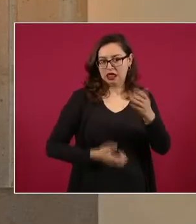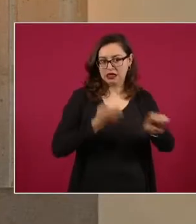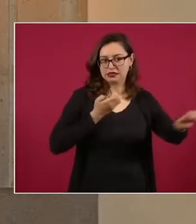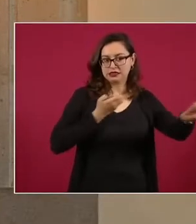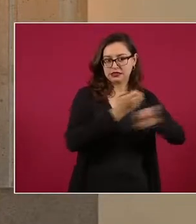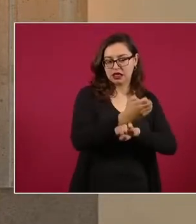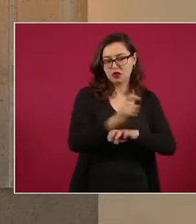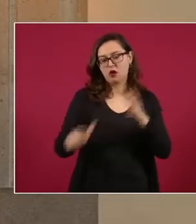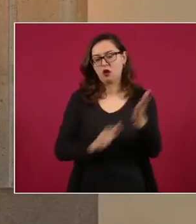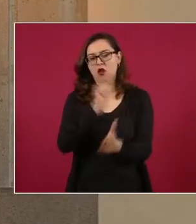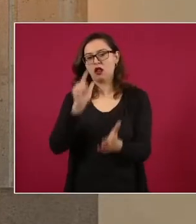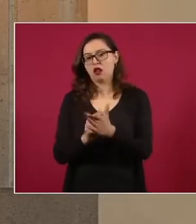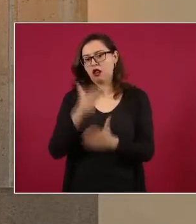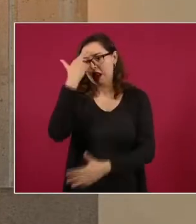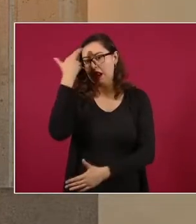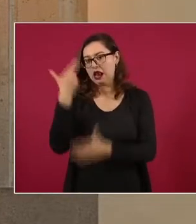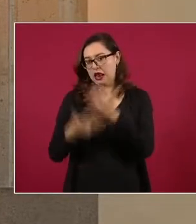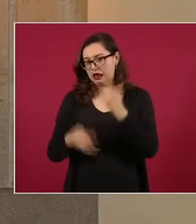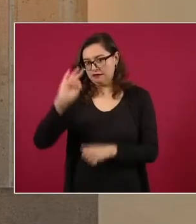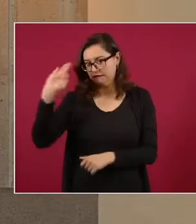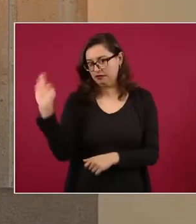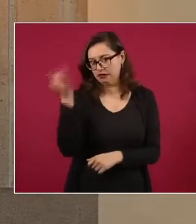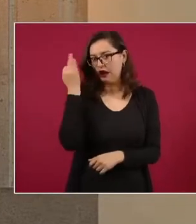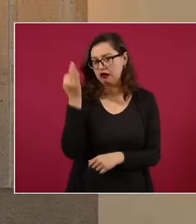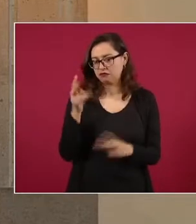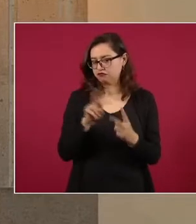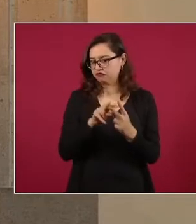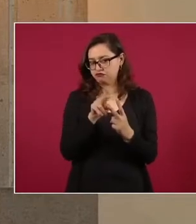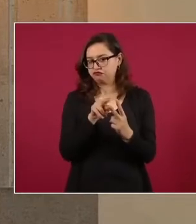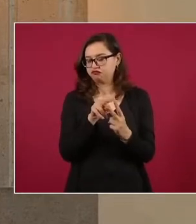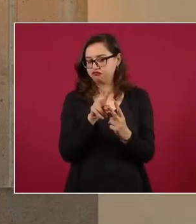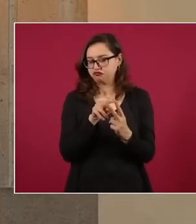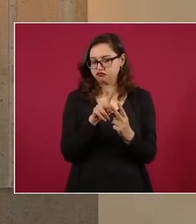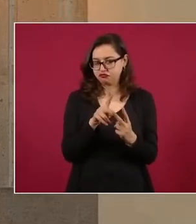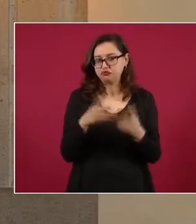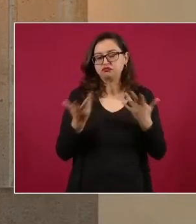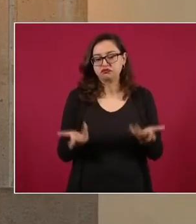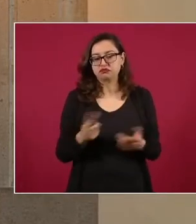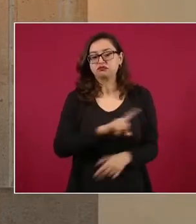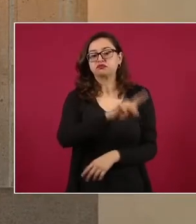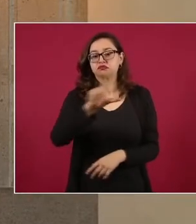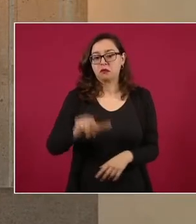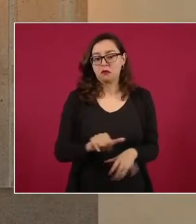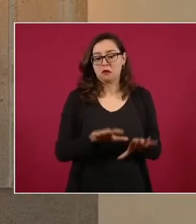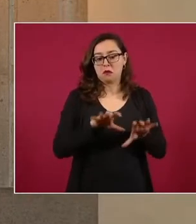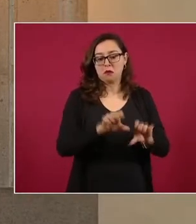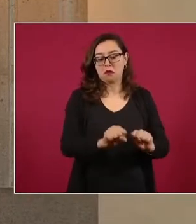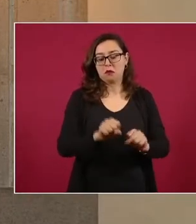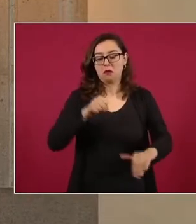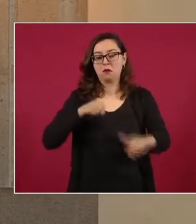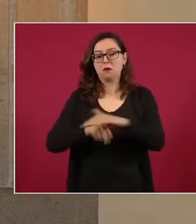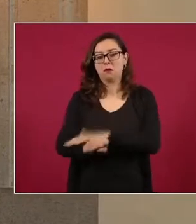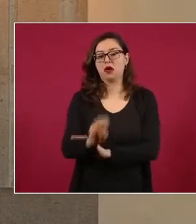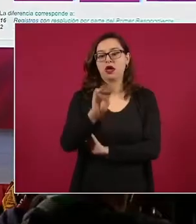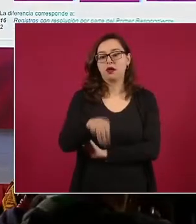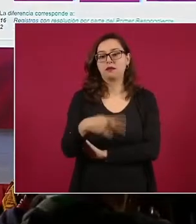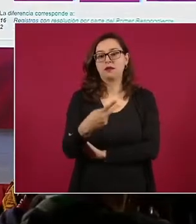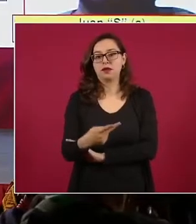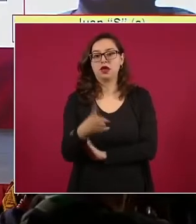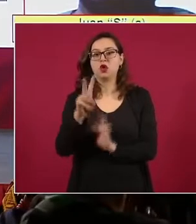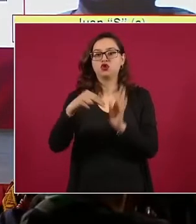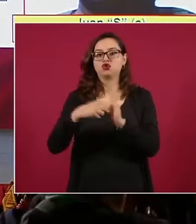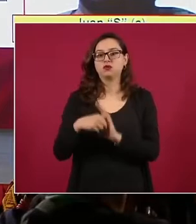vez analizadas las detenciones, fueron presentadas ante el Ministerio Público ocho mil 22 personas.